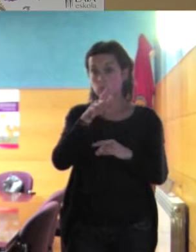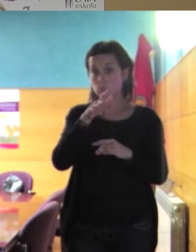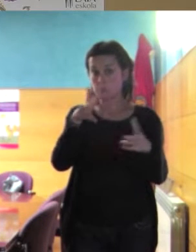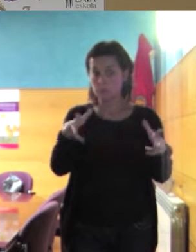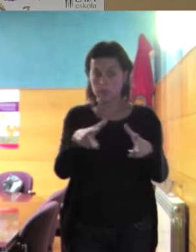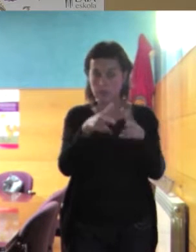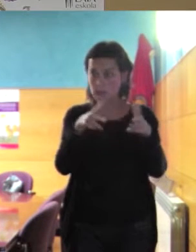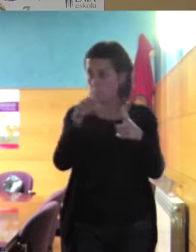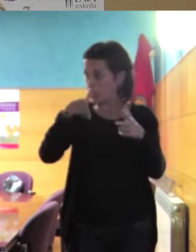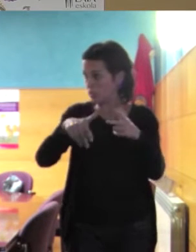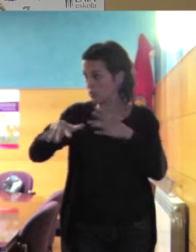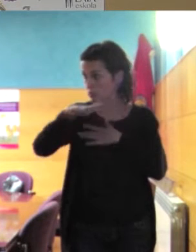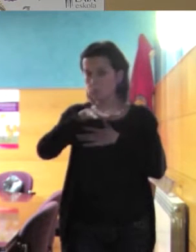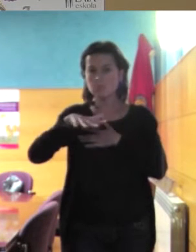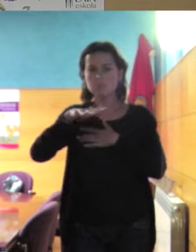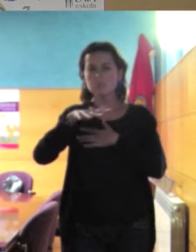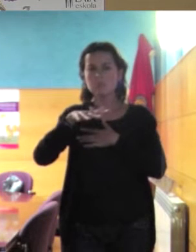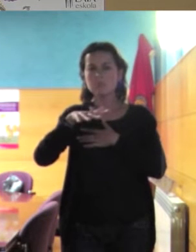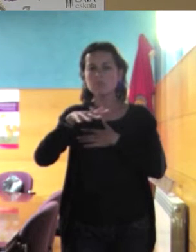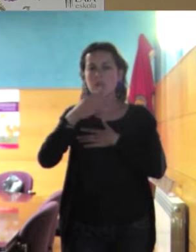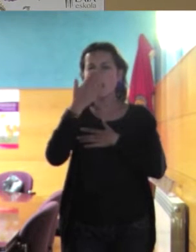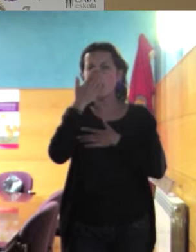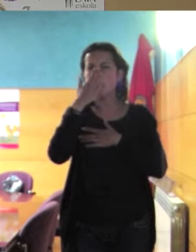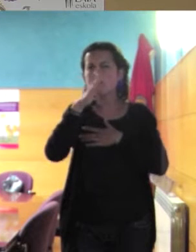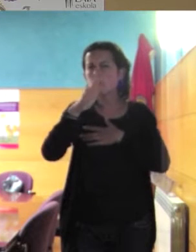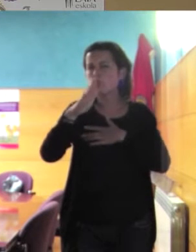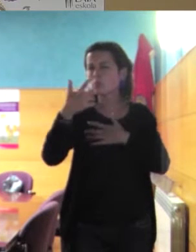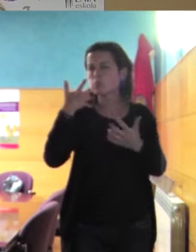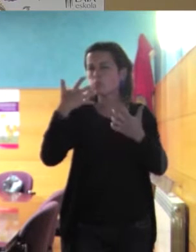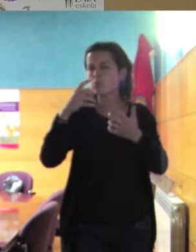sociedad en la que estamos? Las personas que estamos aquí,